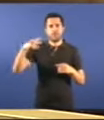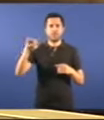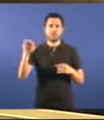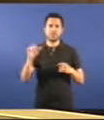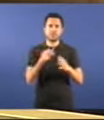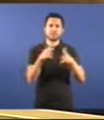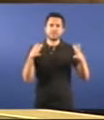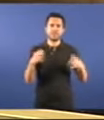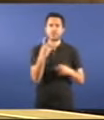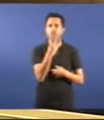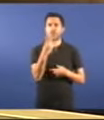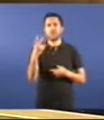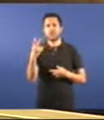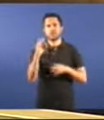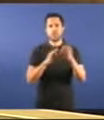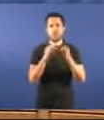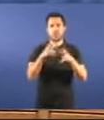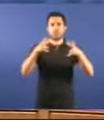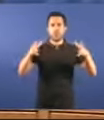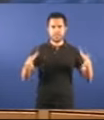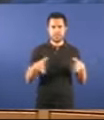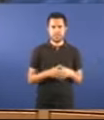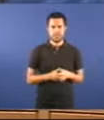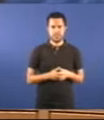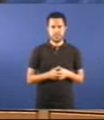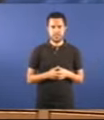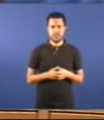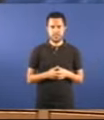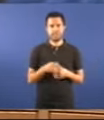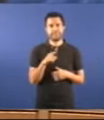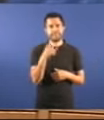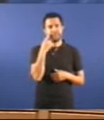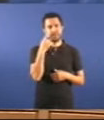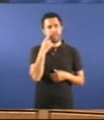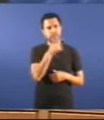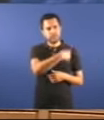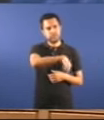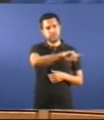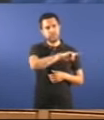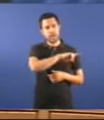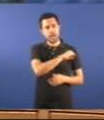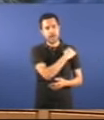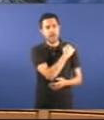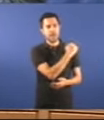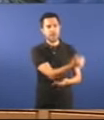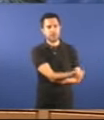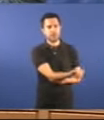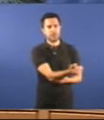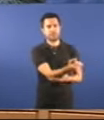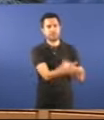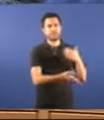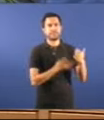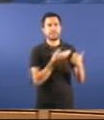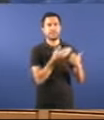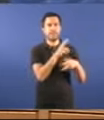Señoría, o que é fundamental como é natural é mire, cando vostedes apoyaron unha enmenda do Partido